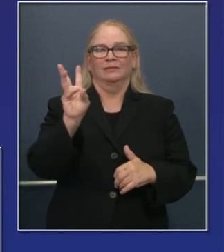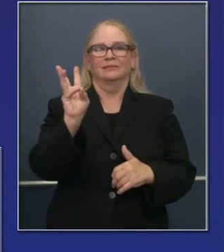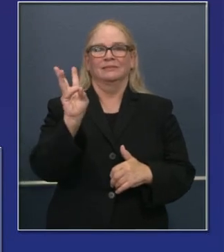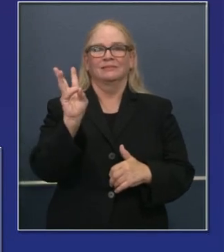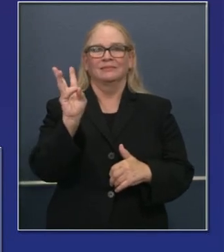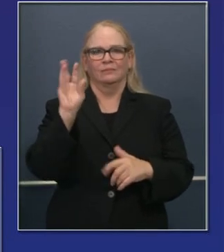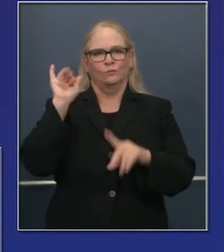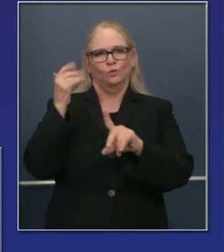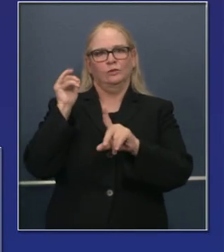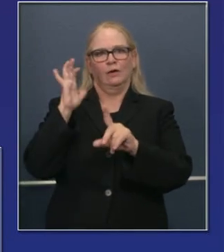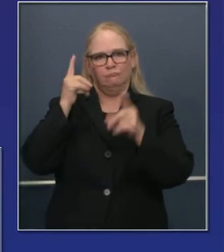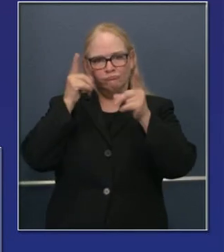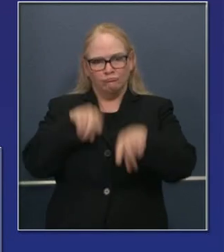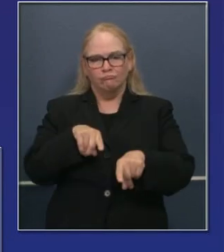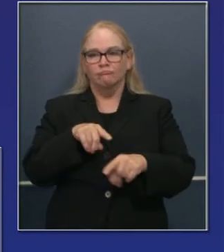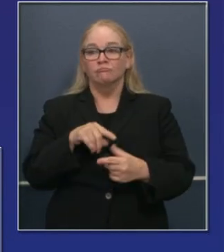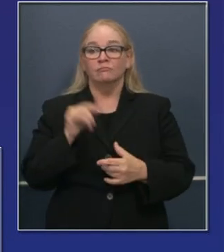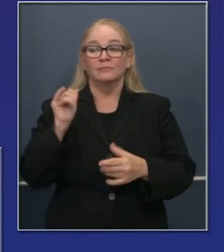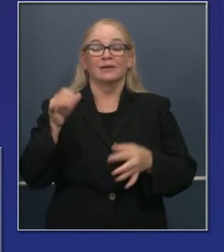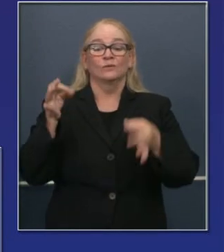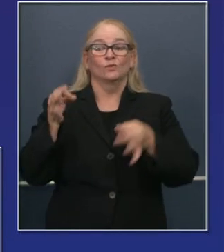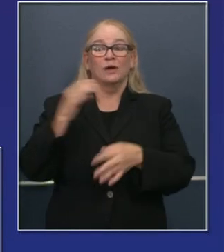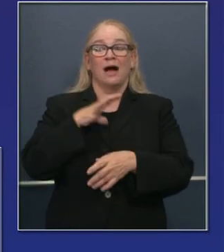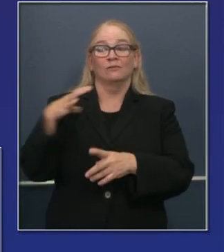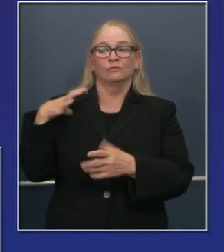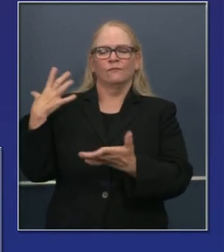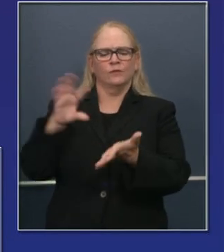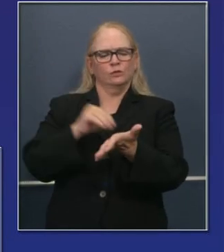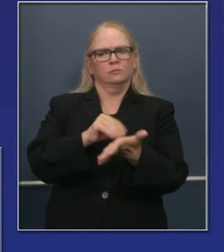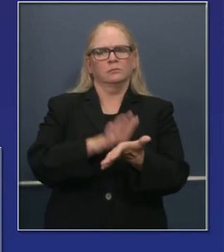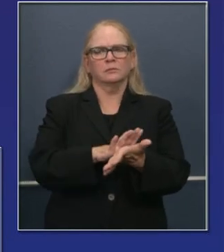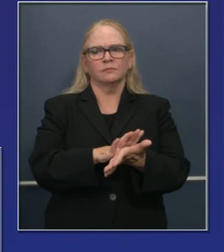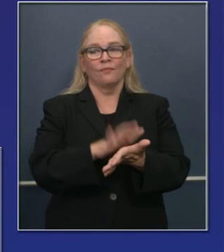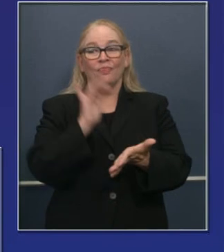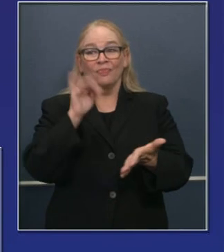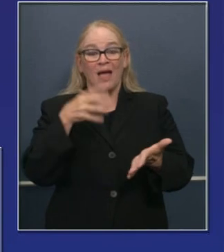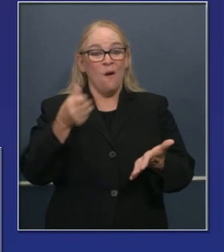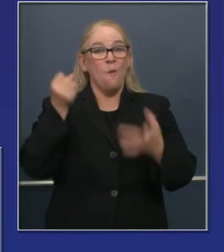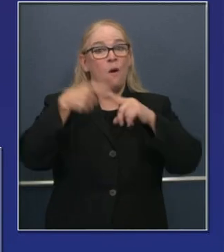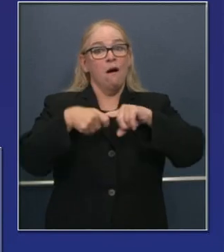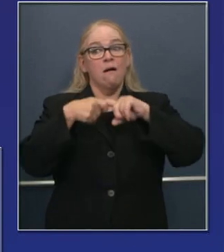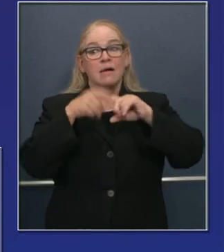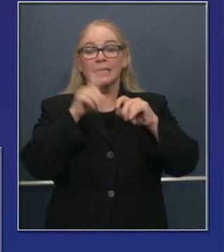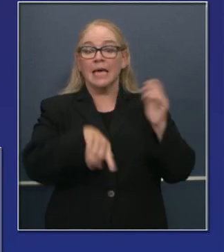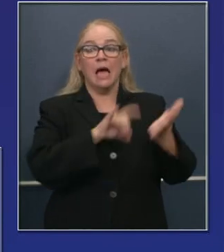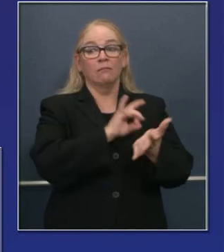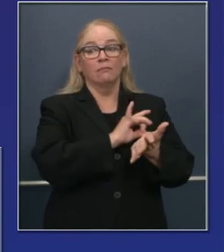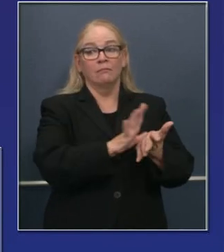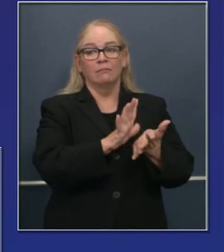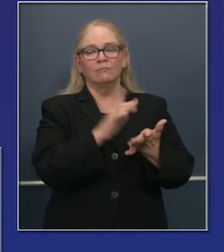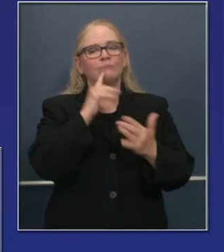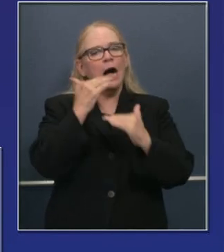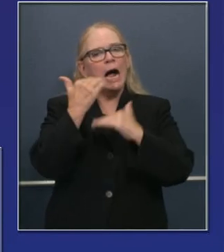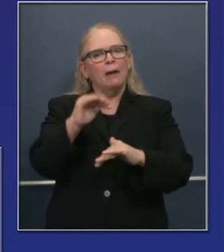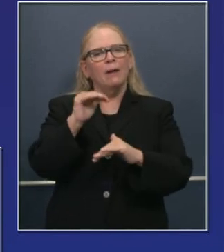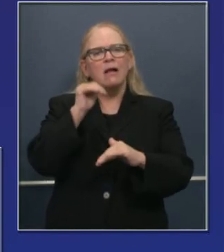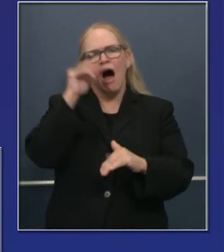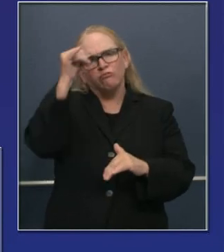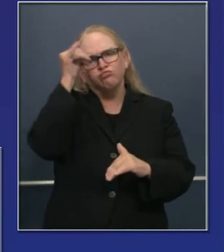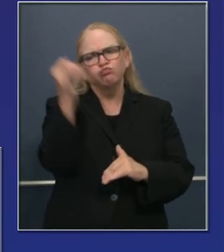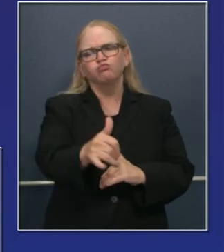moratorio de desalojos que provino del Consejo Judicial se vence posiblemente este mes. Algunos sugieren que podría